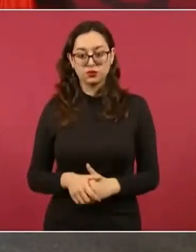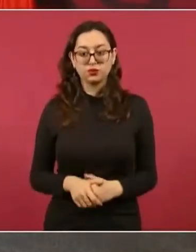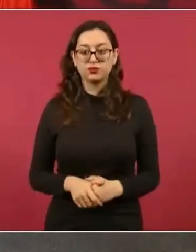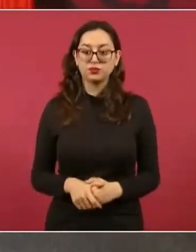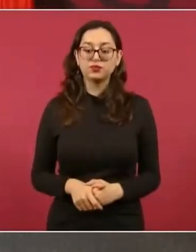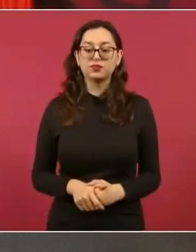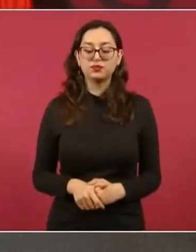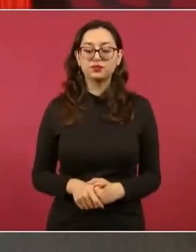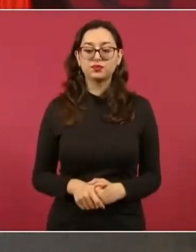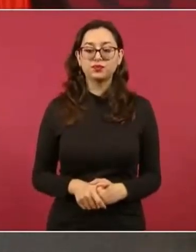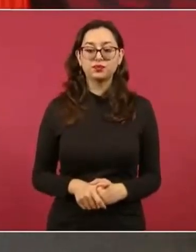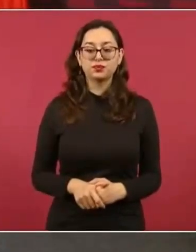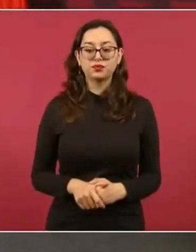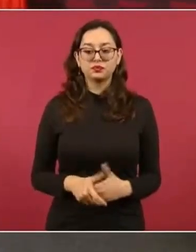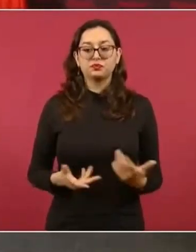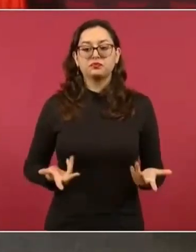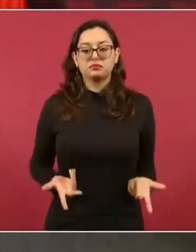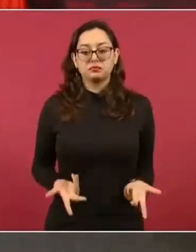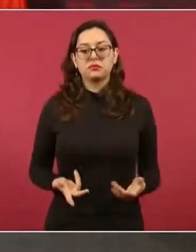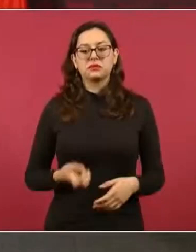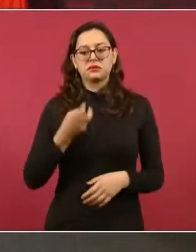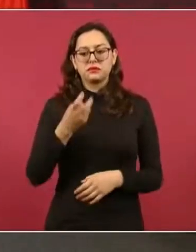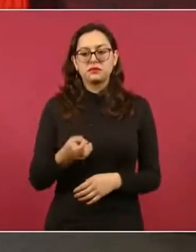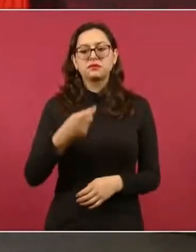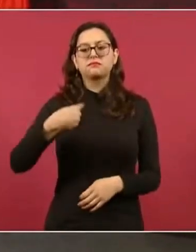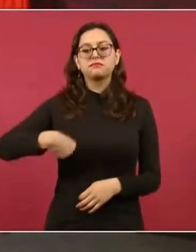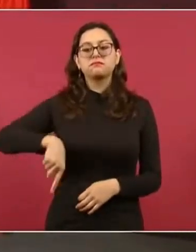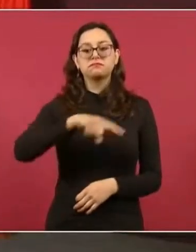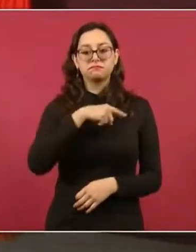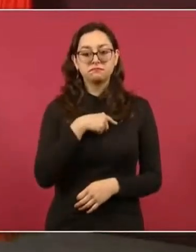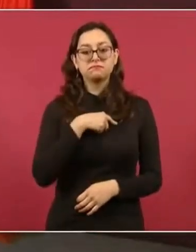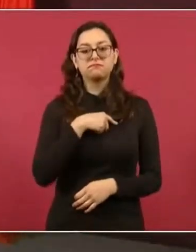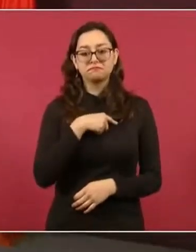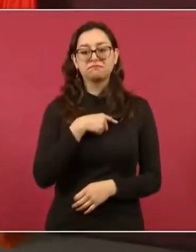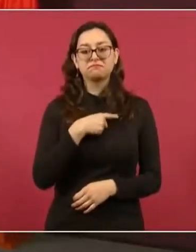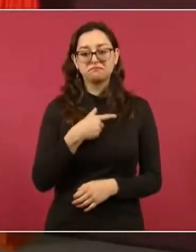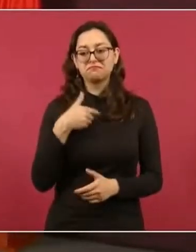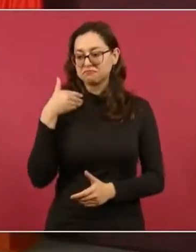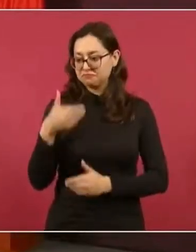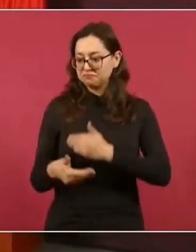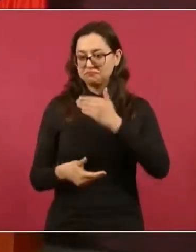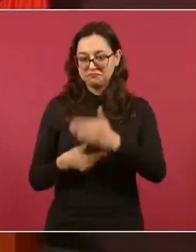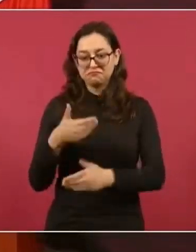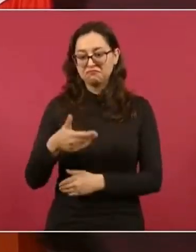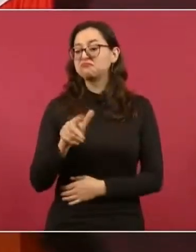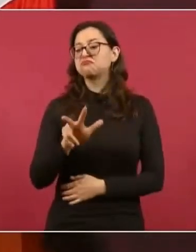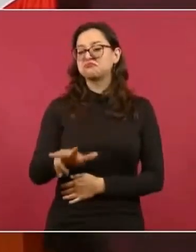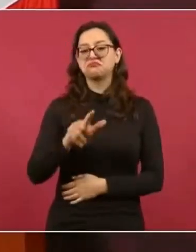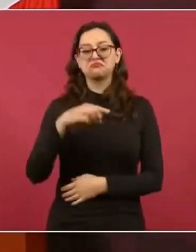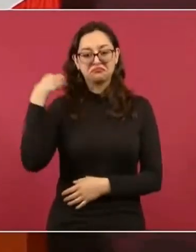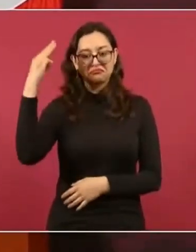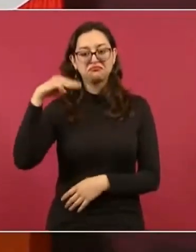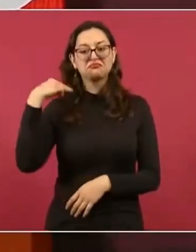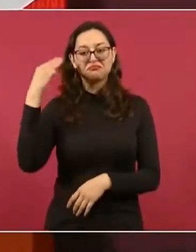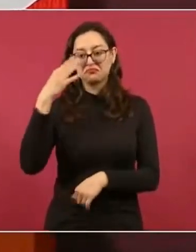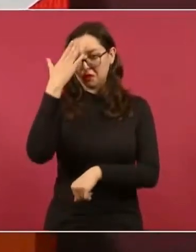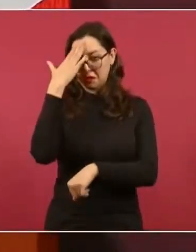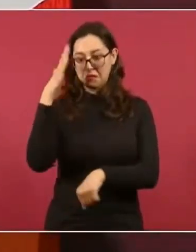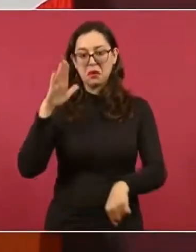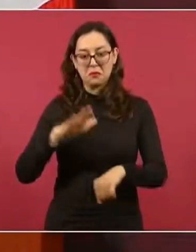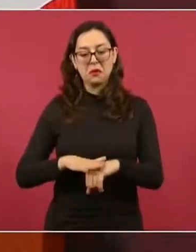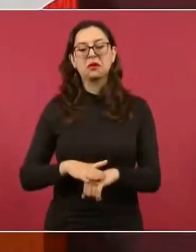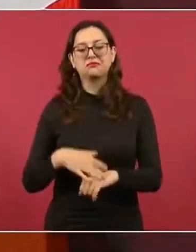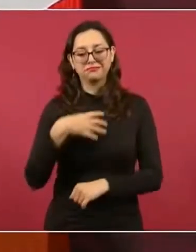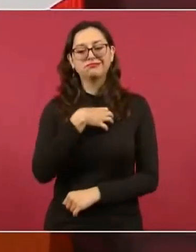Así vamos a la conmemoración del 18 de marzo, el